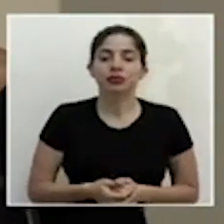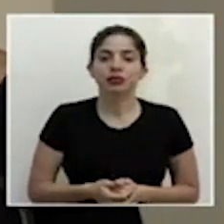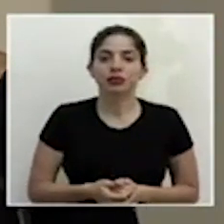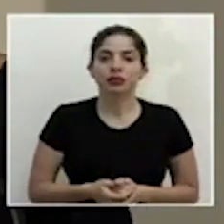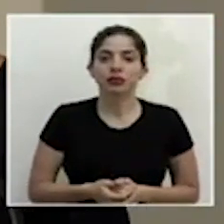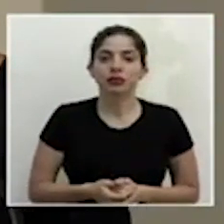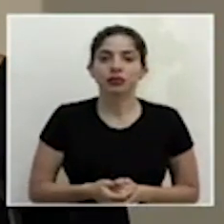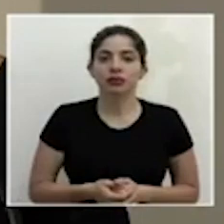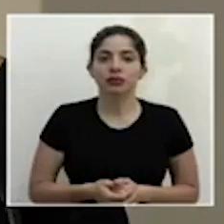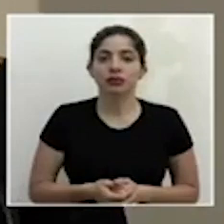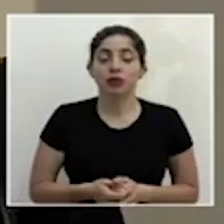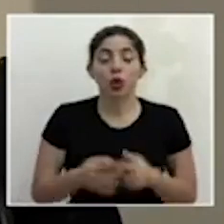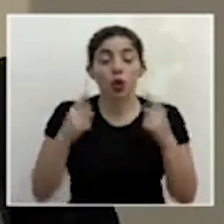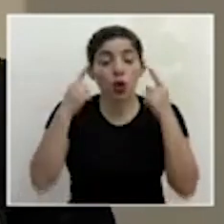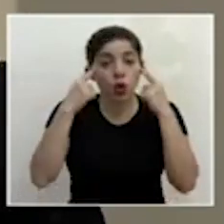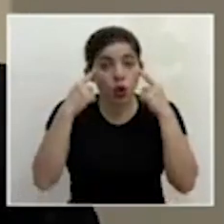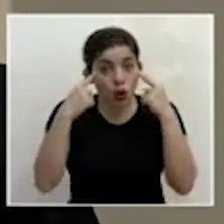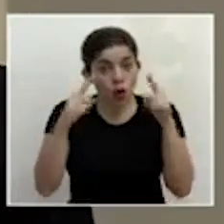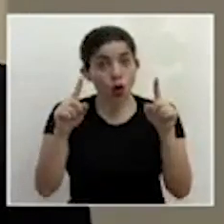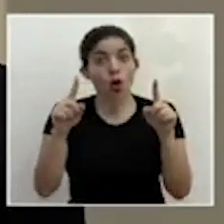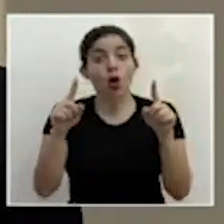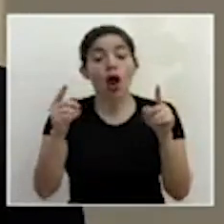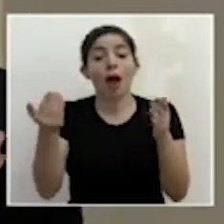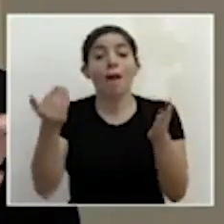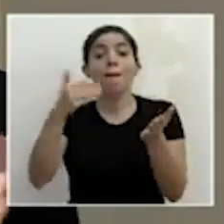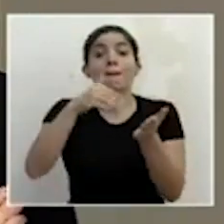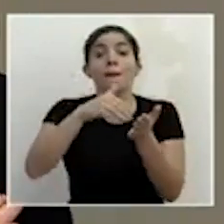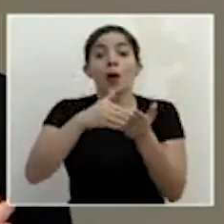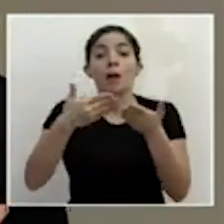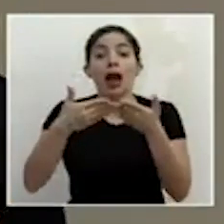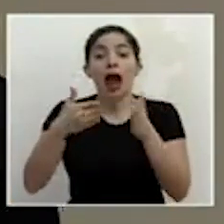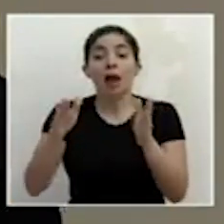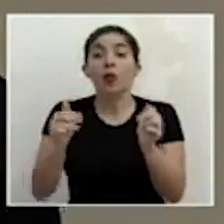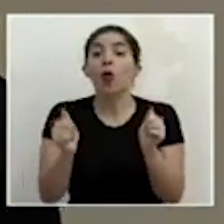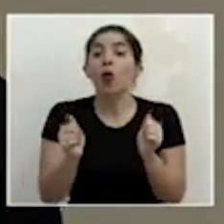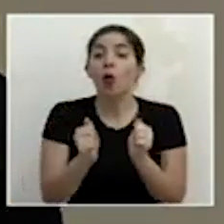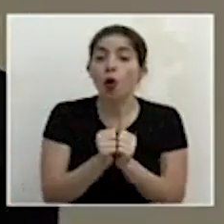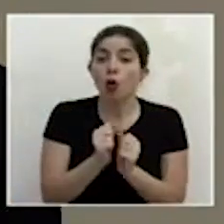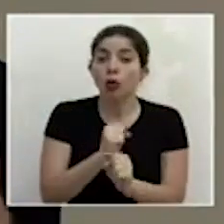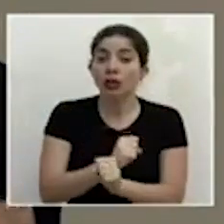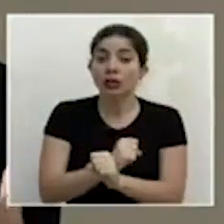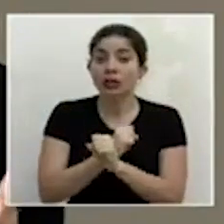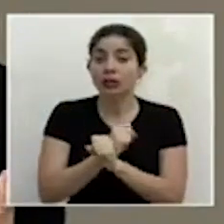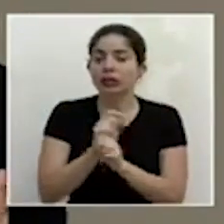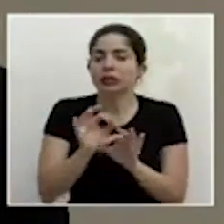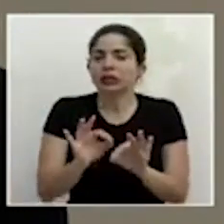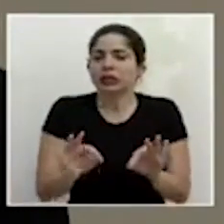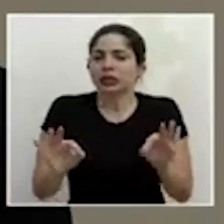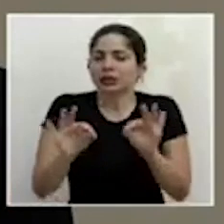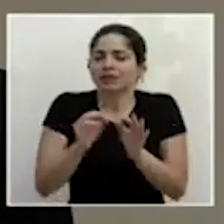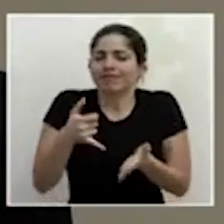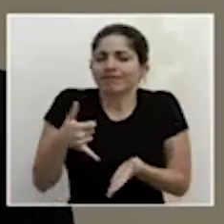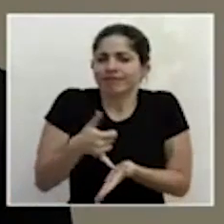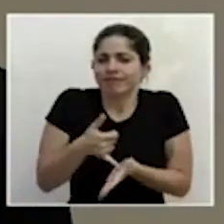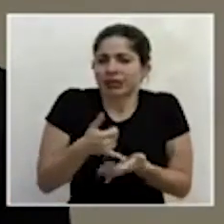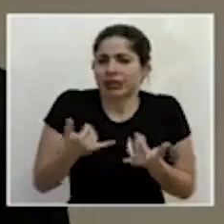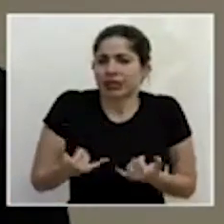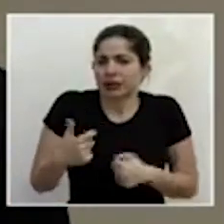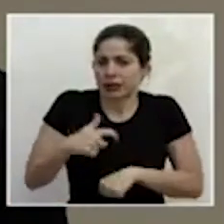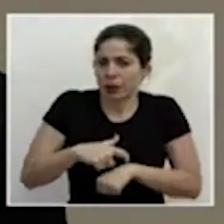A lograr una reapertura segura es clave, crítico en este momento.